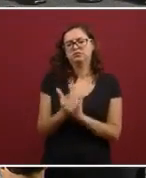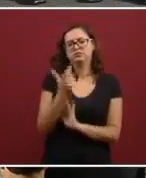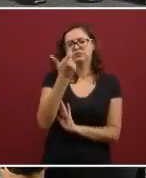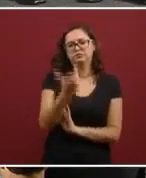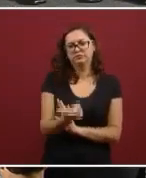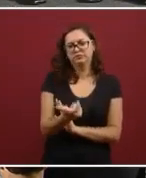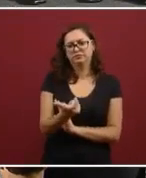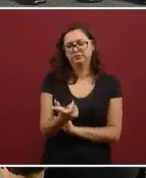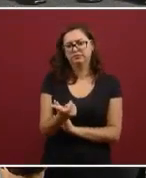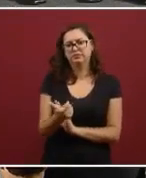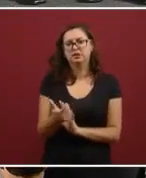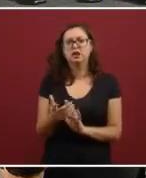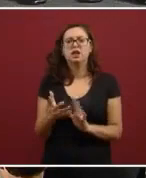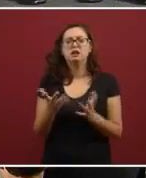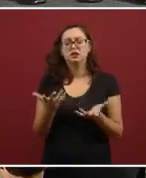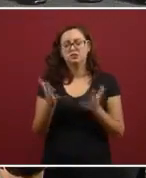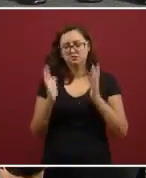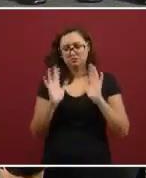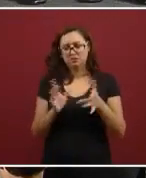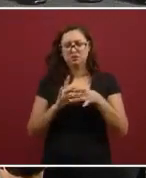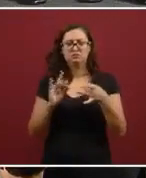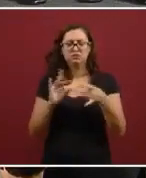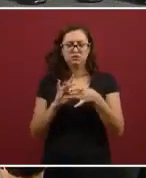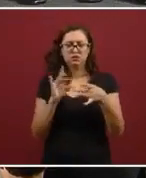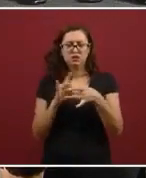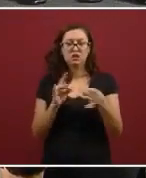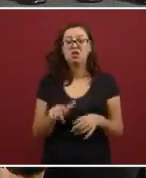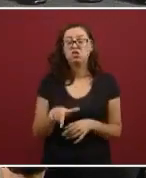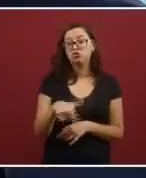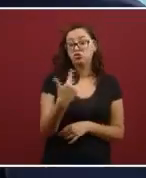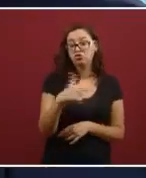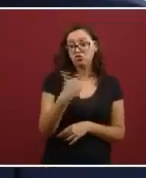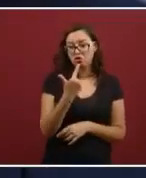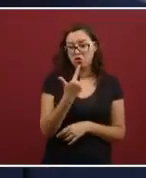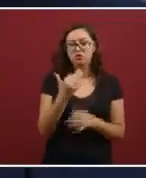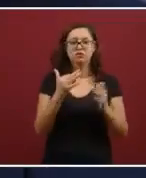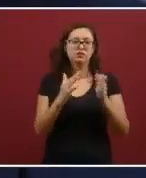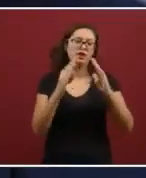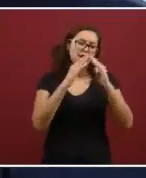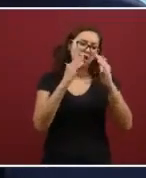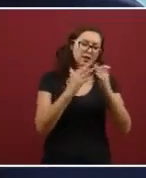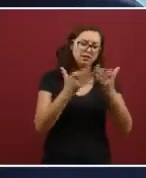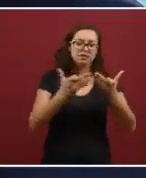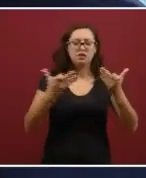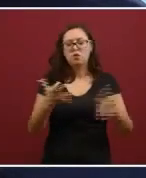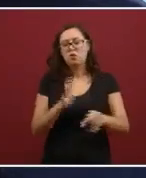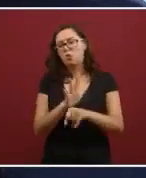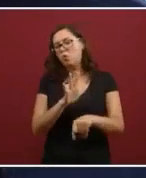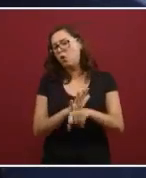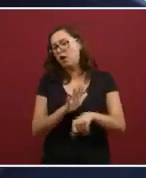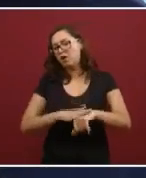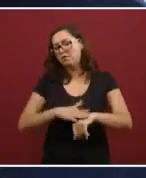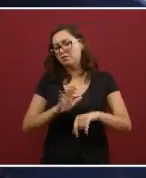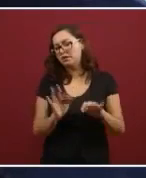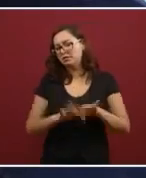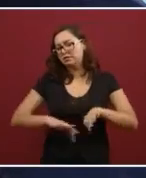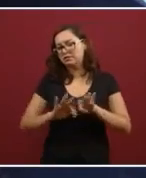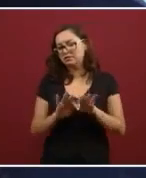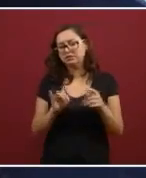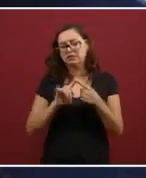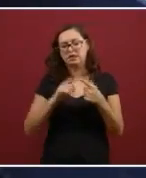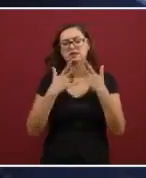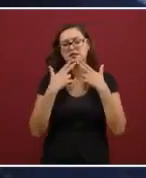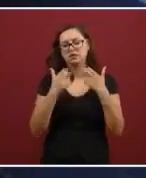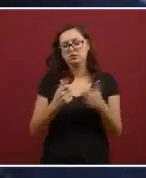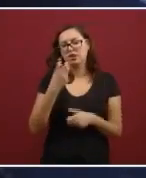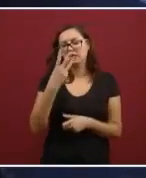como ya les comenté, son 12 inmuebles que destacan en este segundo bloque, el rancho de los Tres